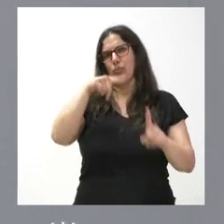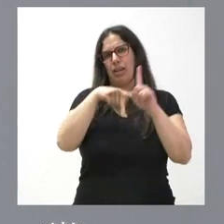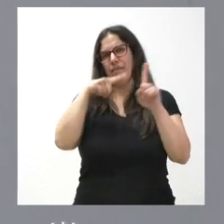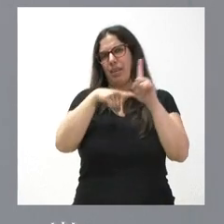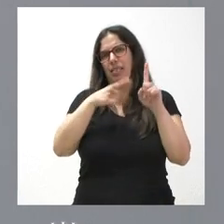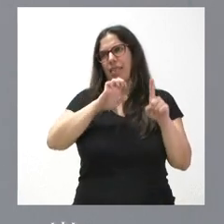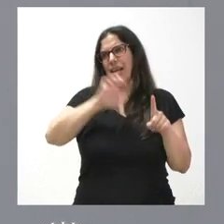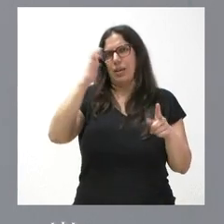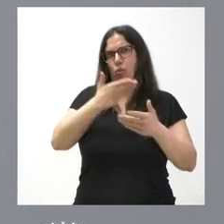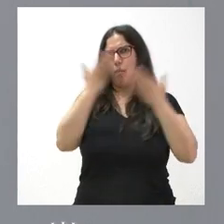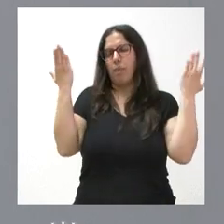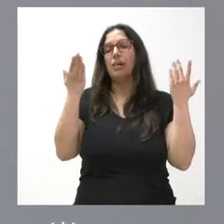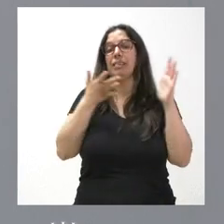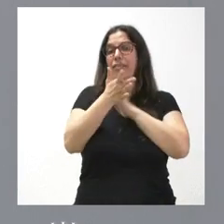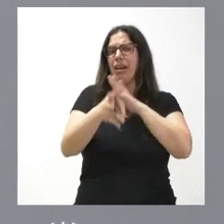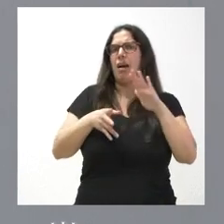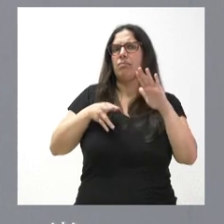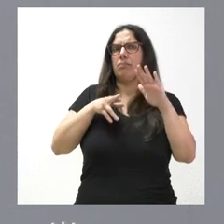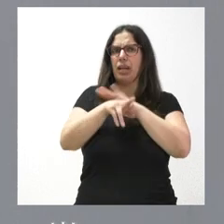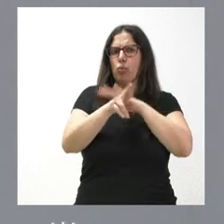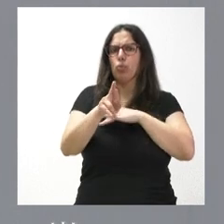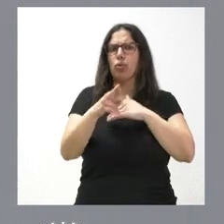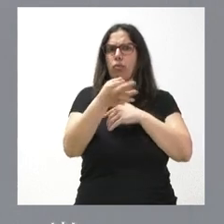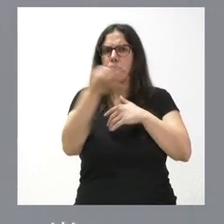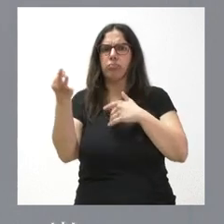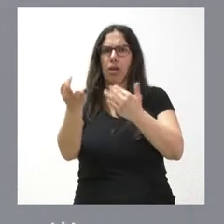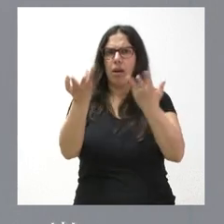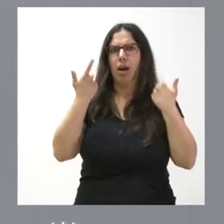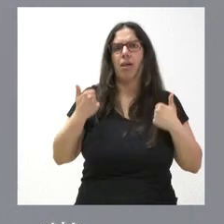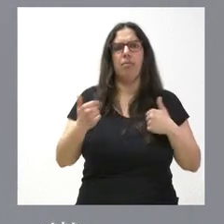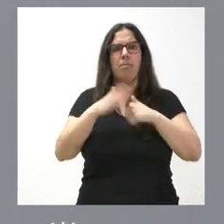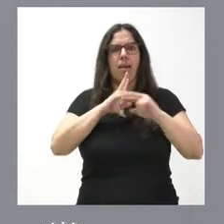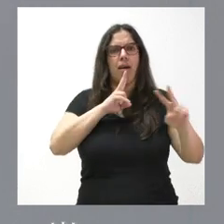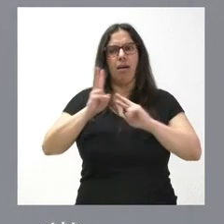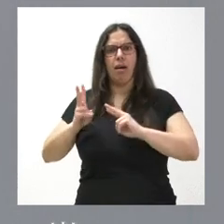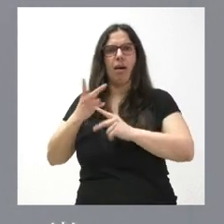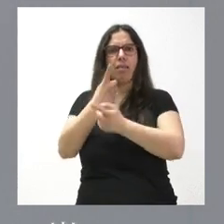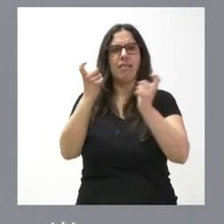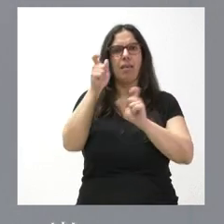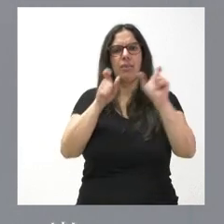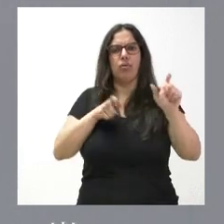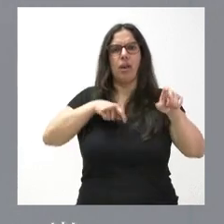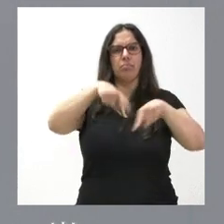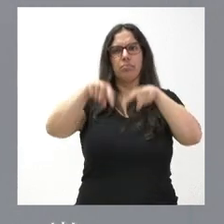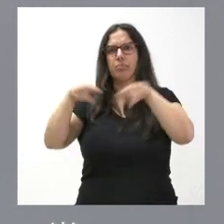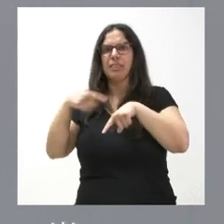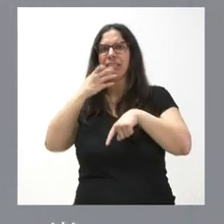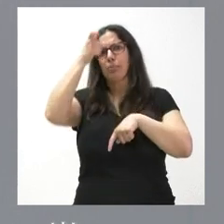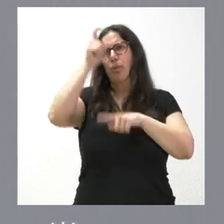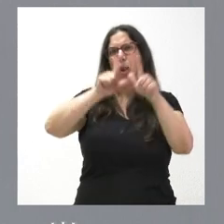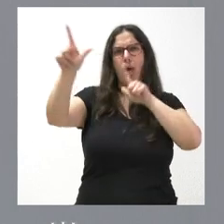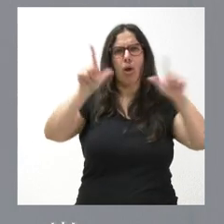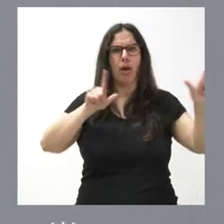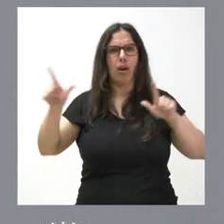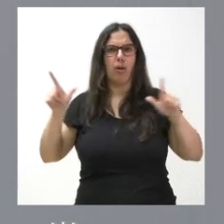europeo, es un instrumento eficaz y ágil para dar respuesta a las necesidades de movilidad de ciudadanos residentes en núcleos dispersos y